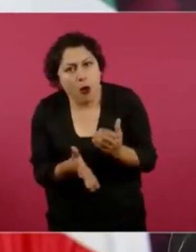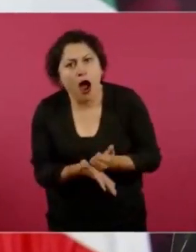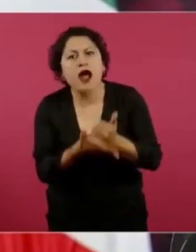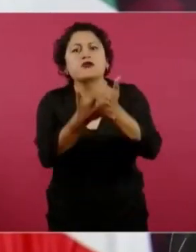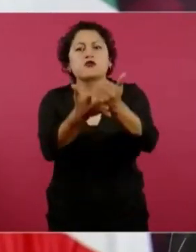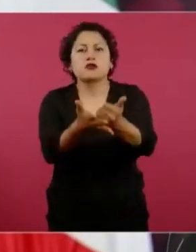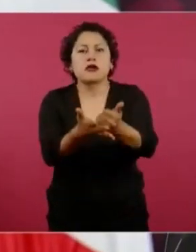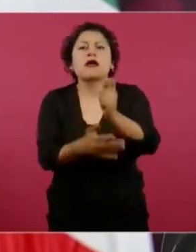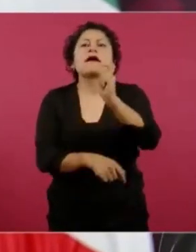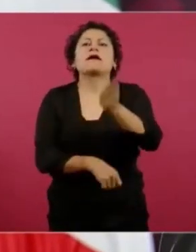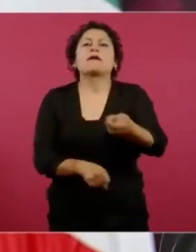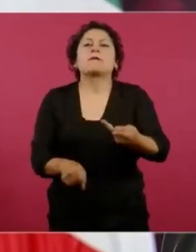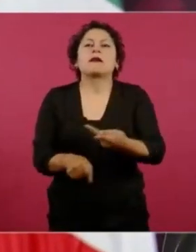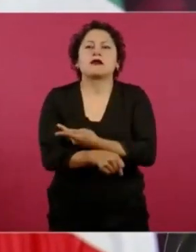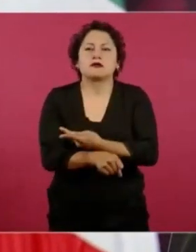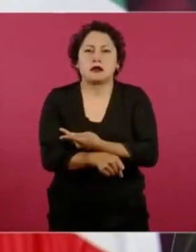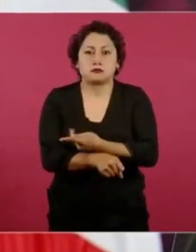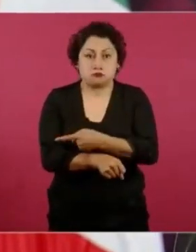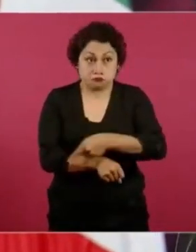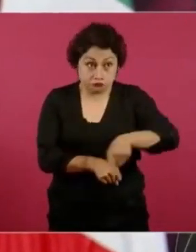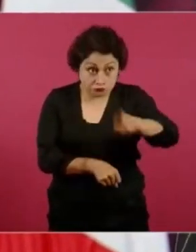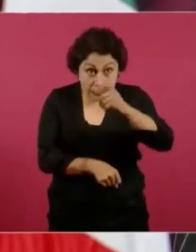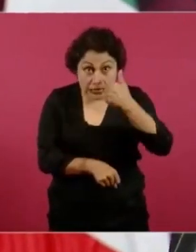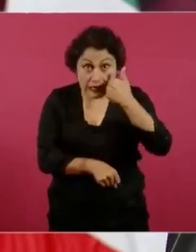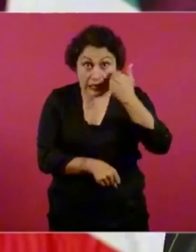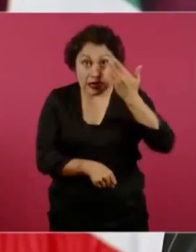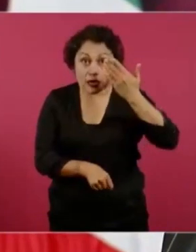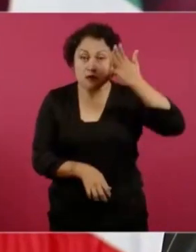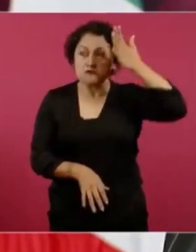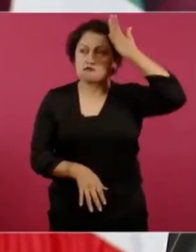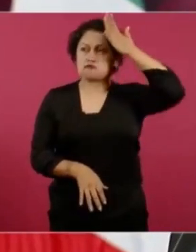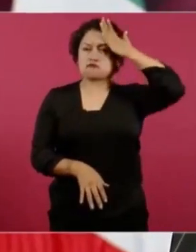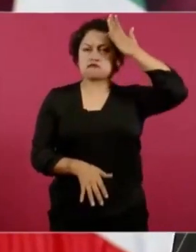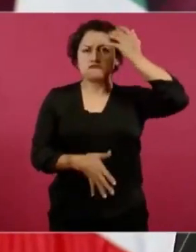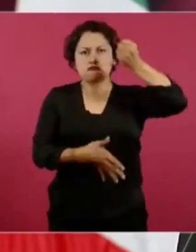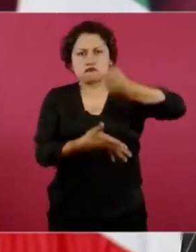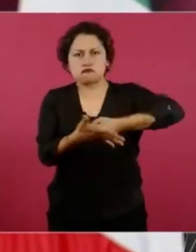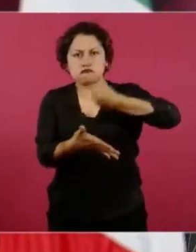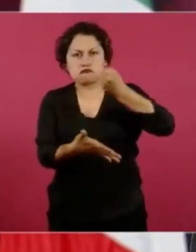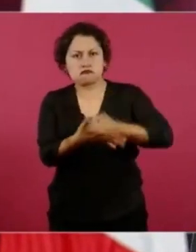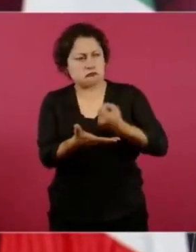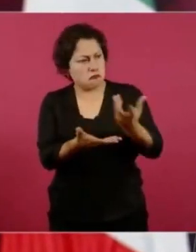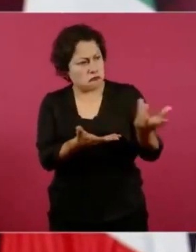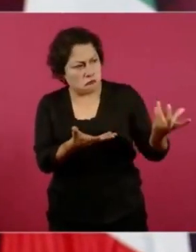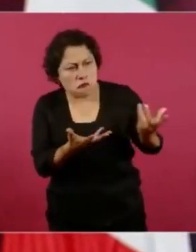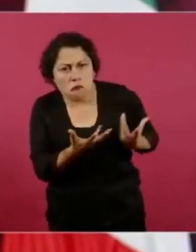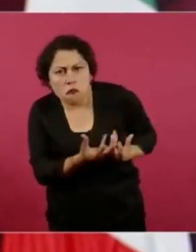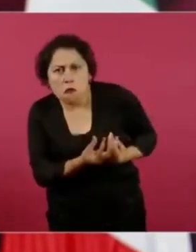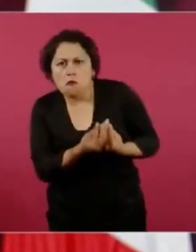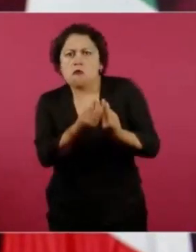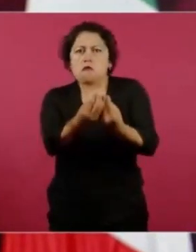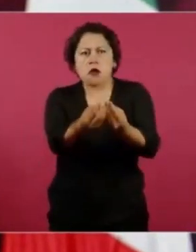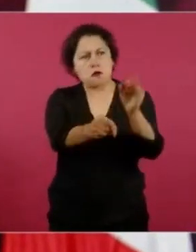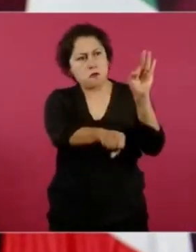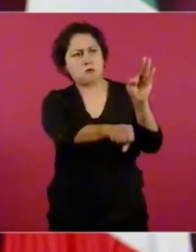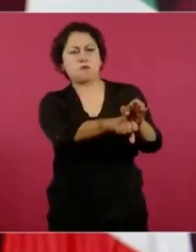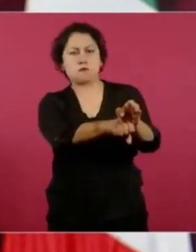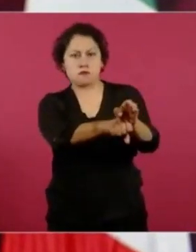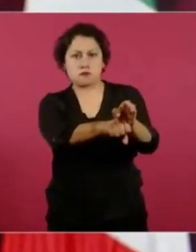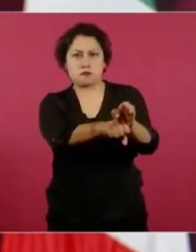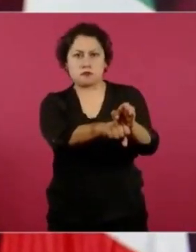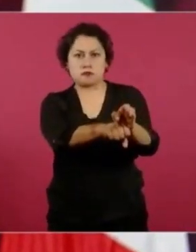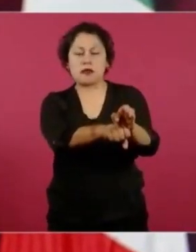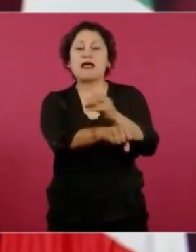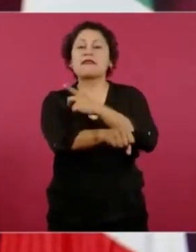dirigente y quiere transformar una realidad de opresión, de injusticias, de privilegios, hay que